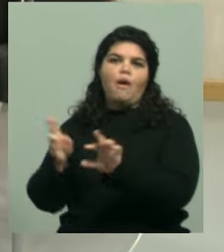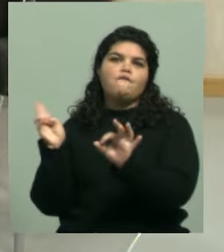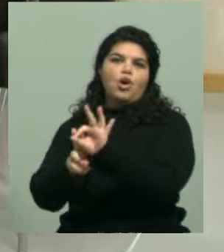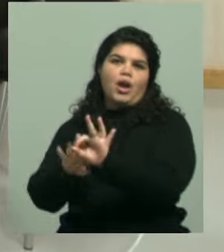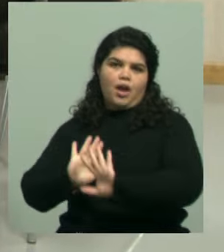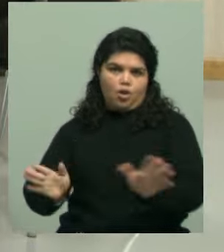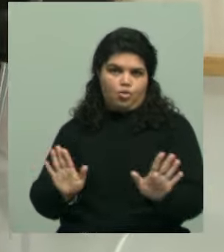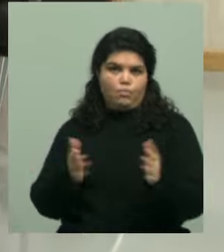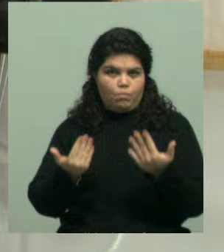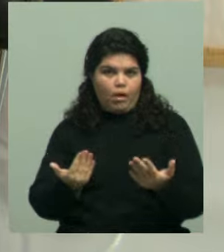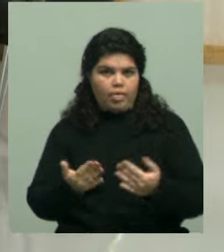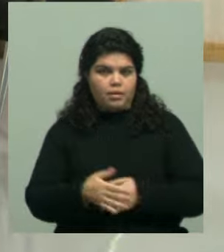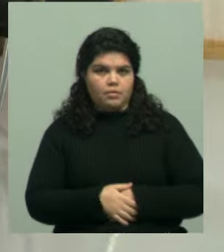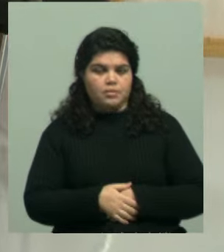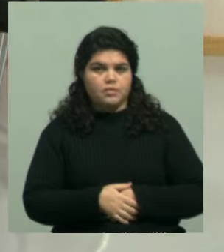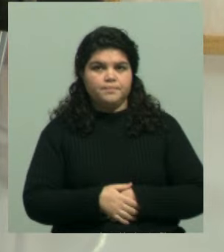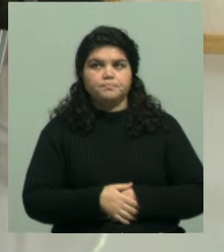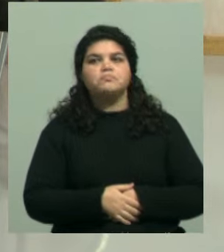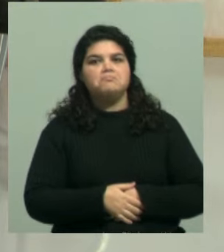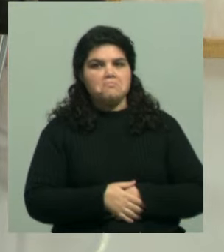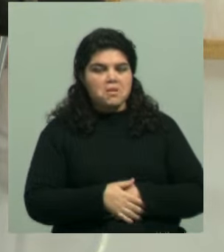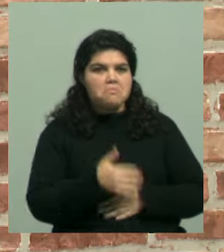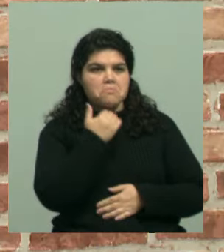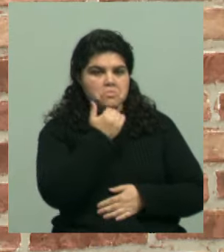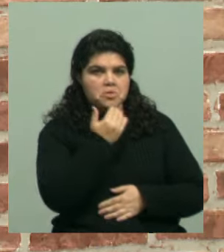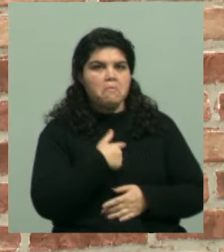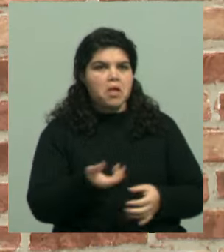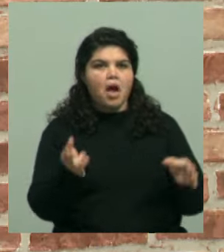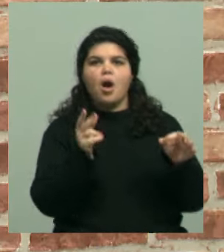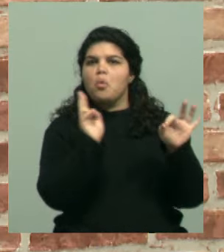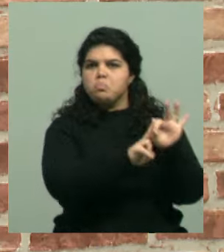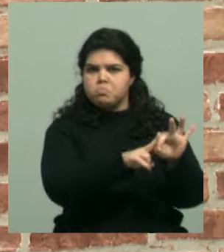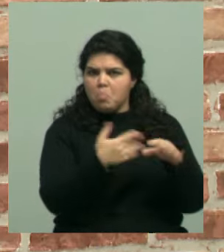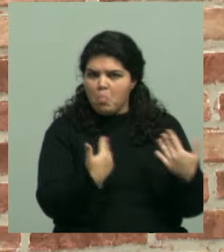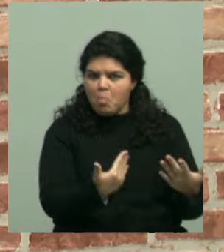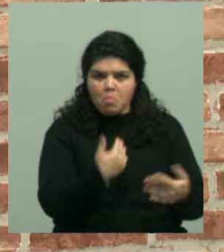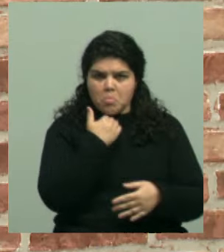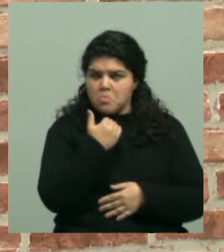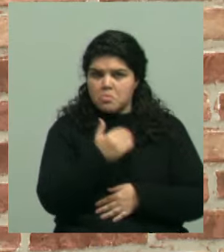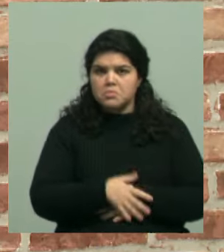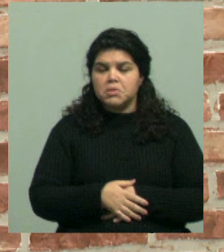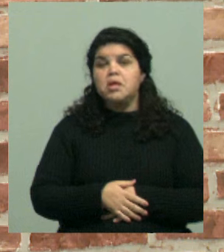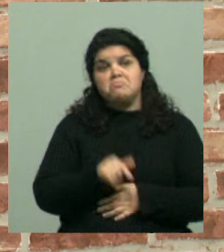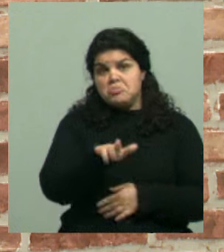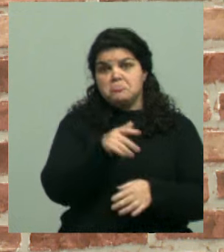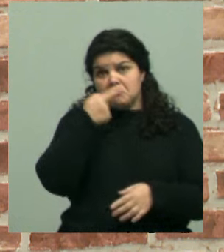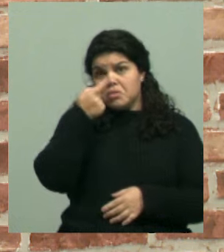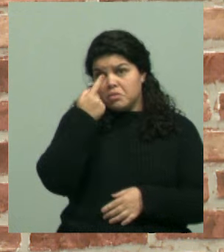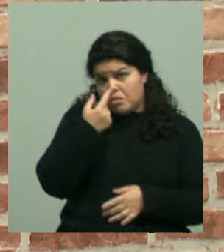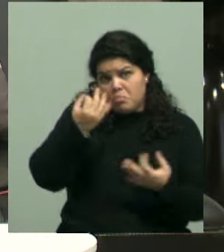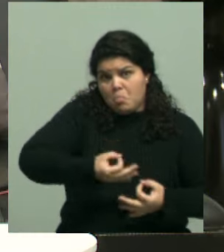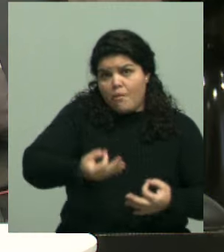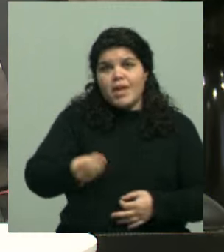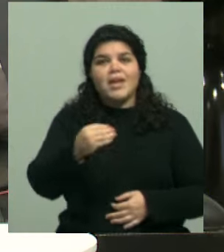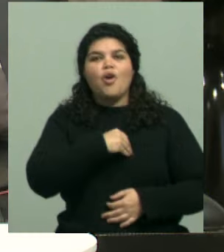medida contra, digamos, tu cuenta. Exactamente. Es interesante porque también tiene que ver un poco con la honestidad que deberían manejar las personas.